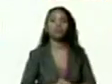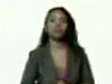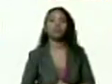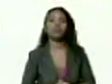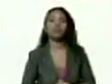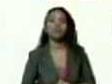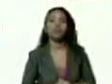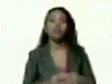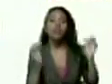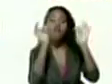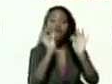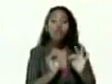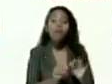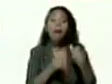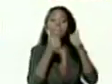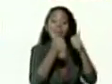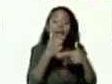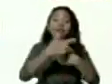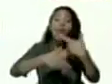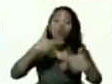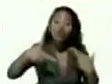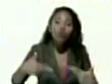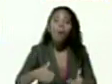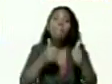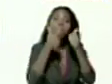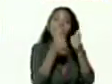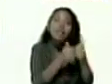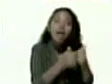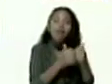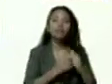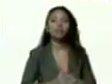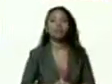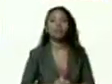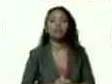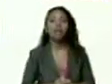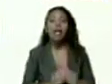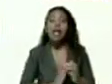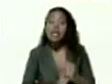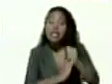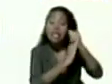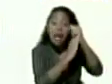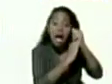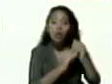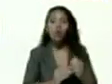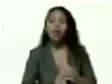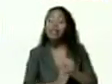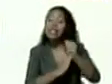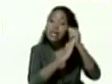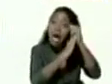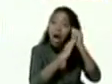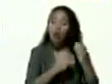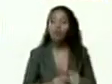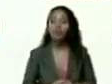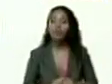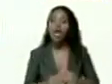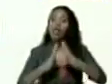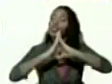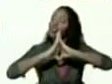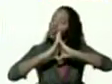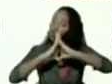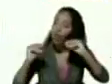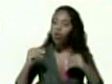calidad revolucionaria el liderazgo el liderazgo a todo nivel